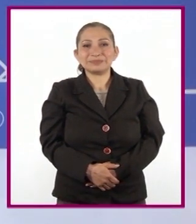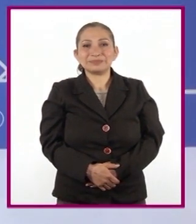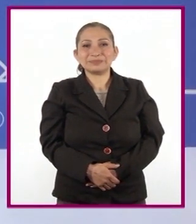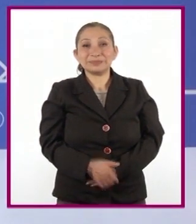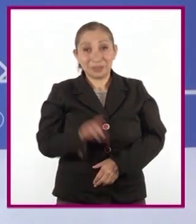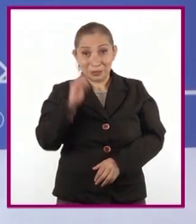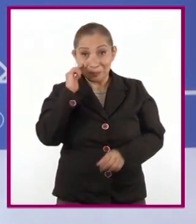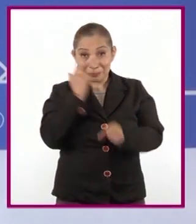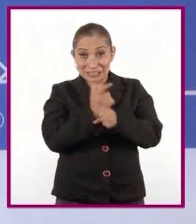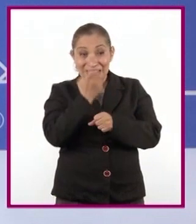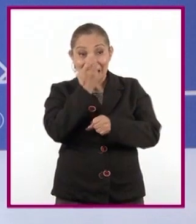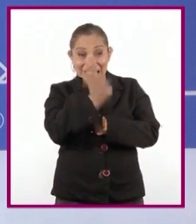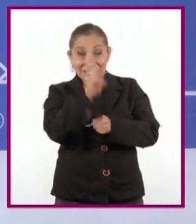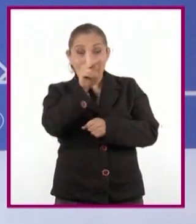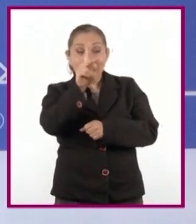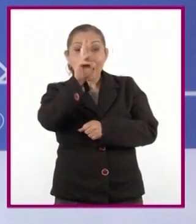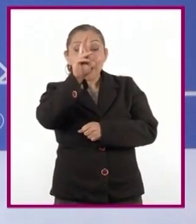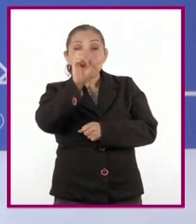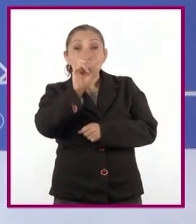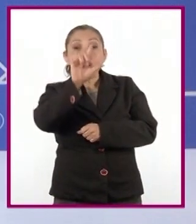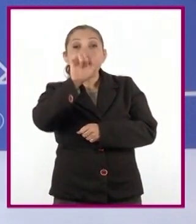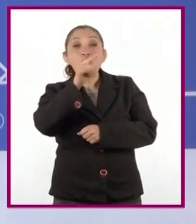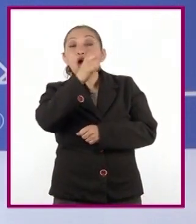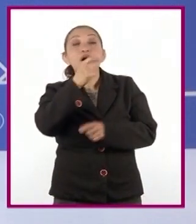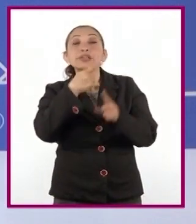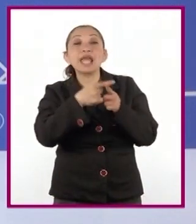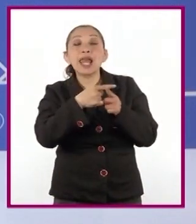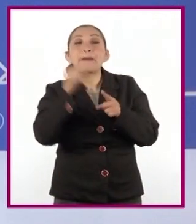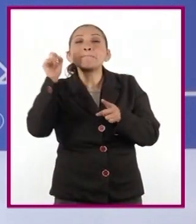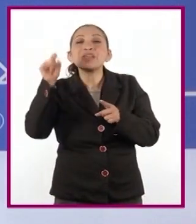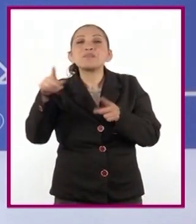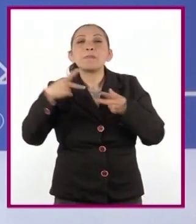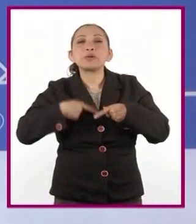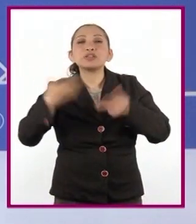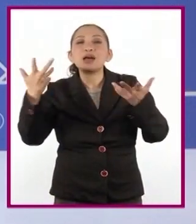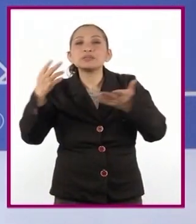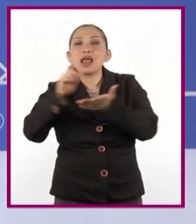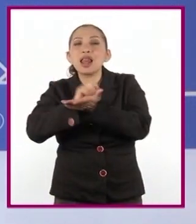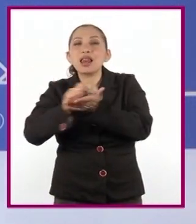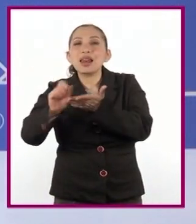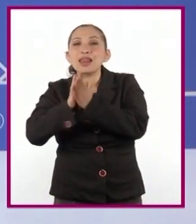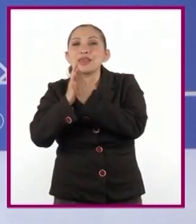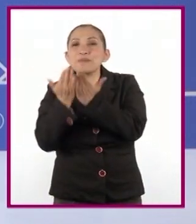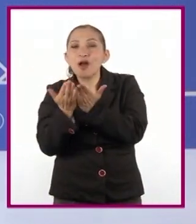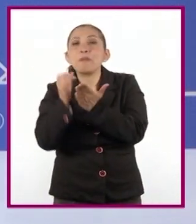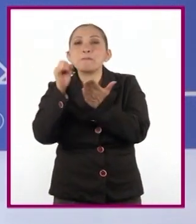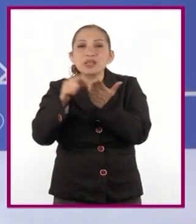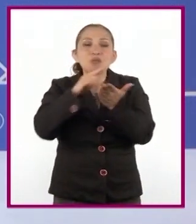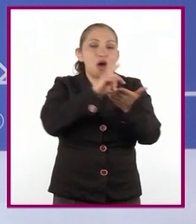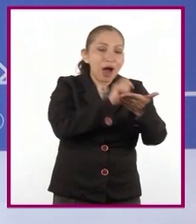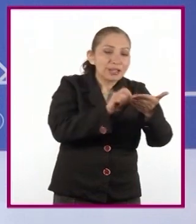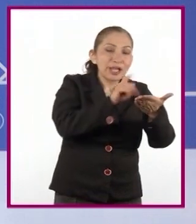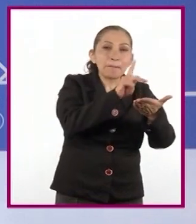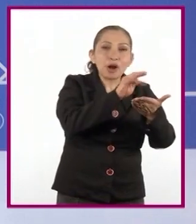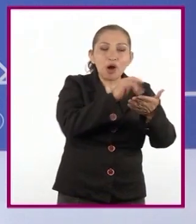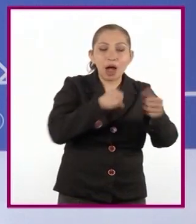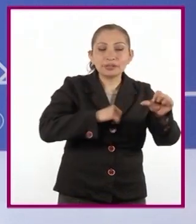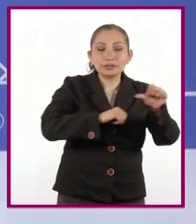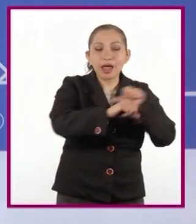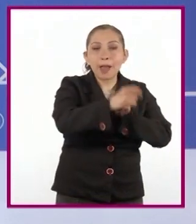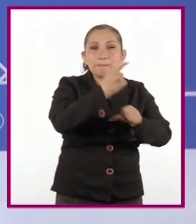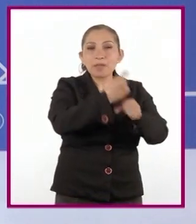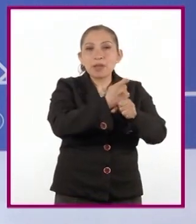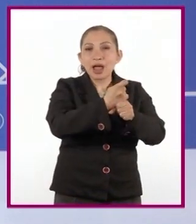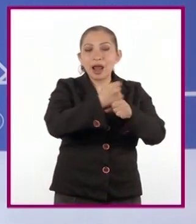Observen que este prólogo fue escrito por el mismo autor y que utiliza de forma alternada la